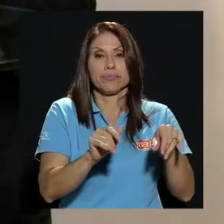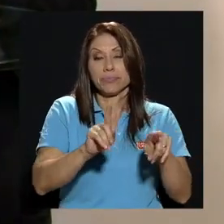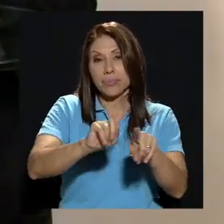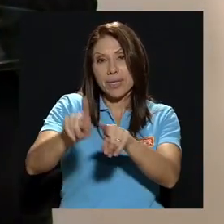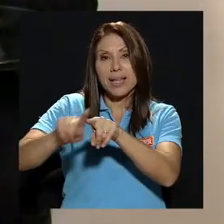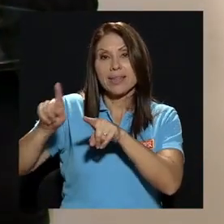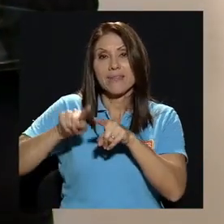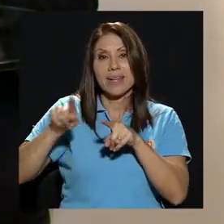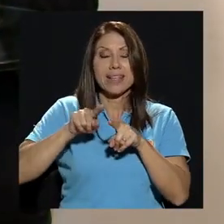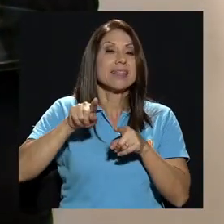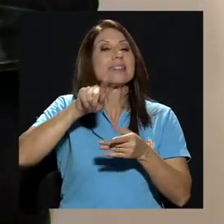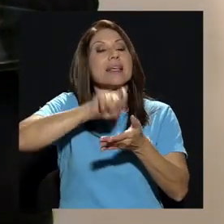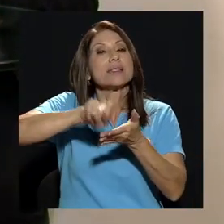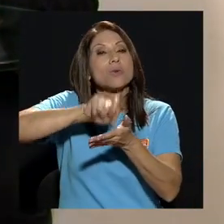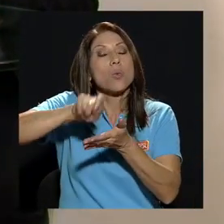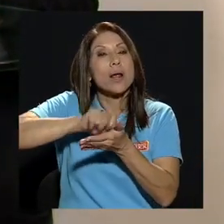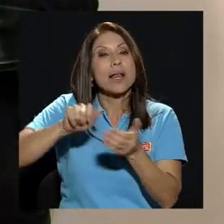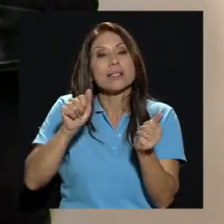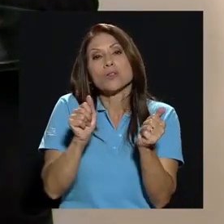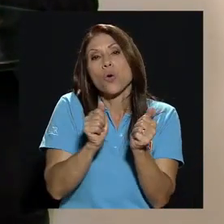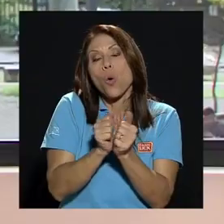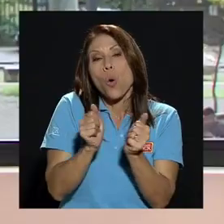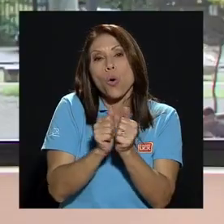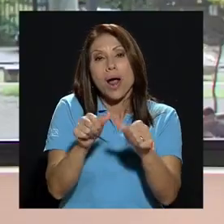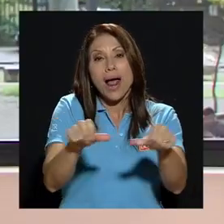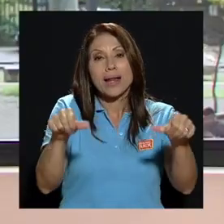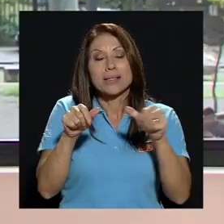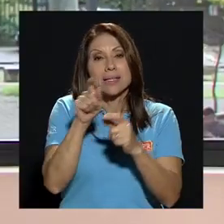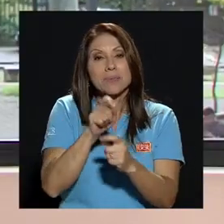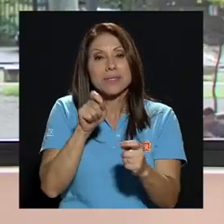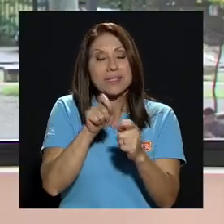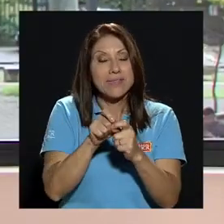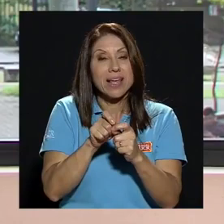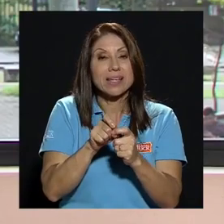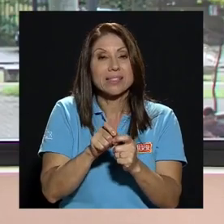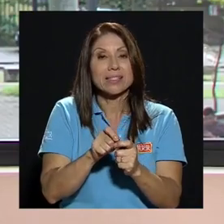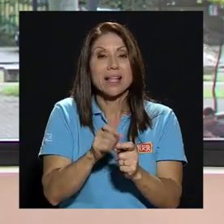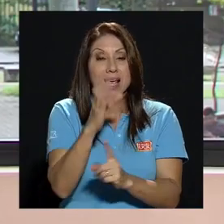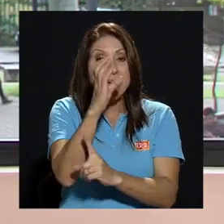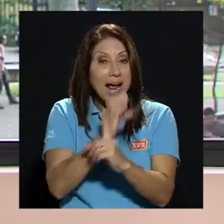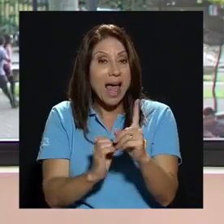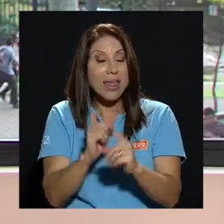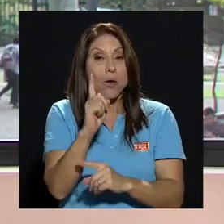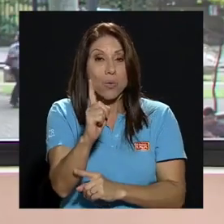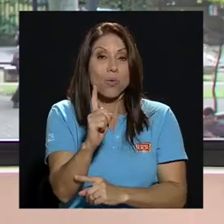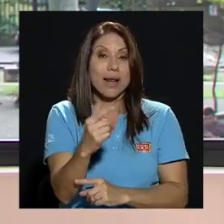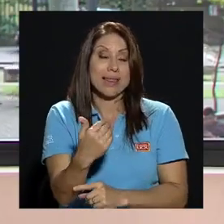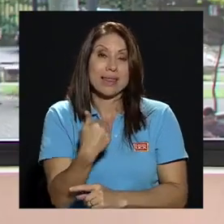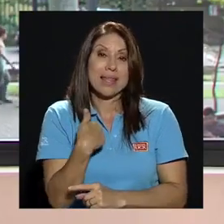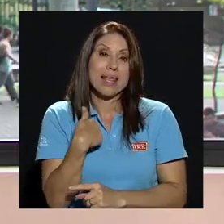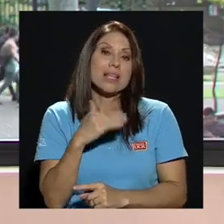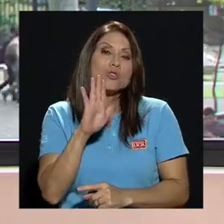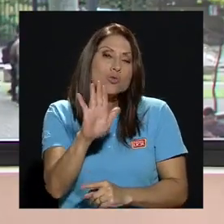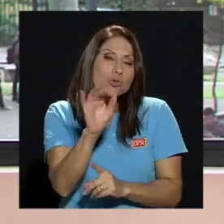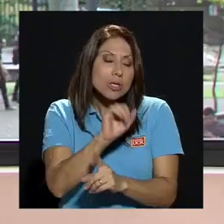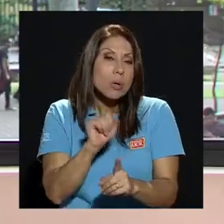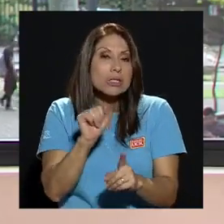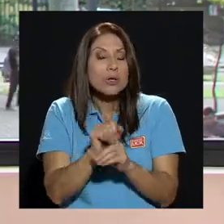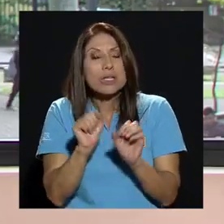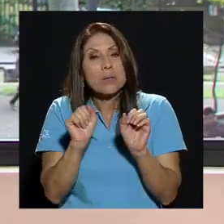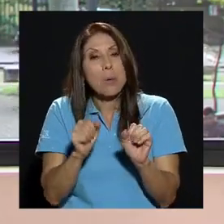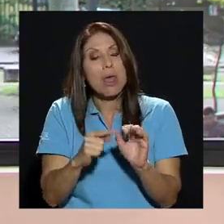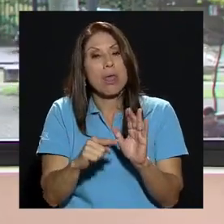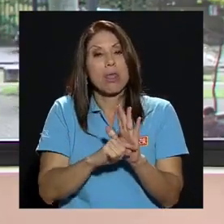especificidades cada una con áreas específicas etcétera tienen cada una entonces como diríamos en música sus bemoles entonces no se puede